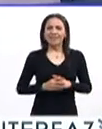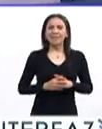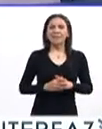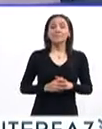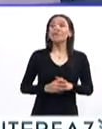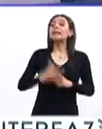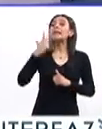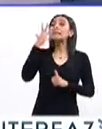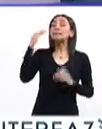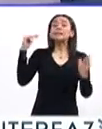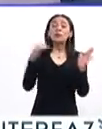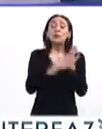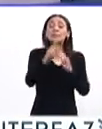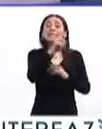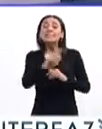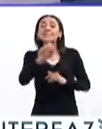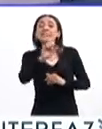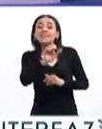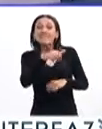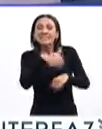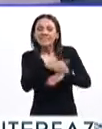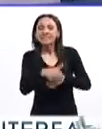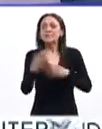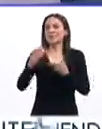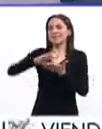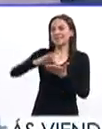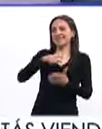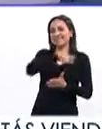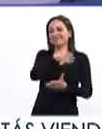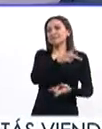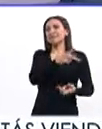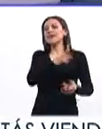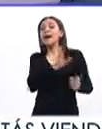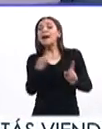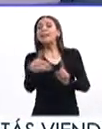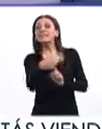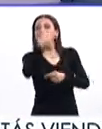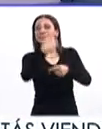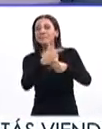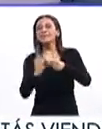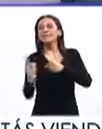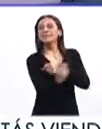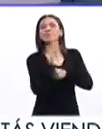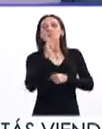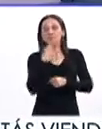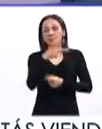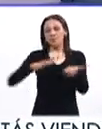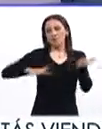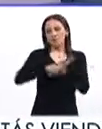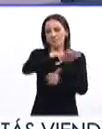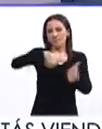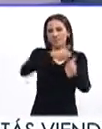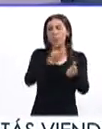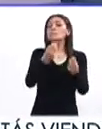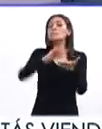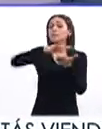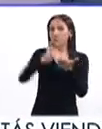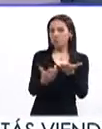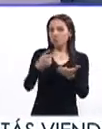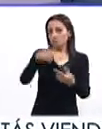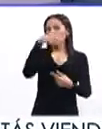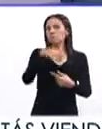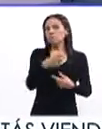5,160. Muchísimas gracias al asistente que está acá atrás de cámaras. Bueno, pues muchísimas gracias por esta alternativa.